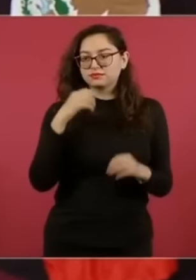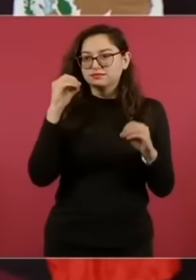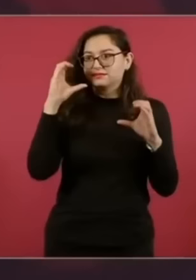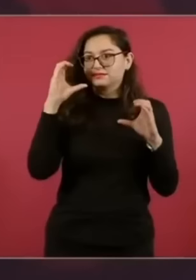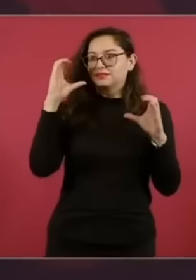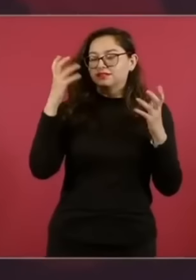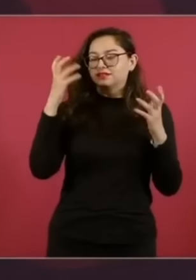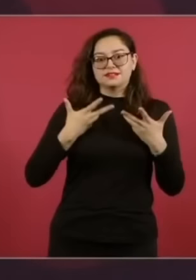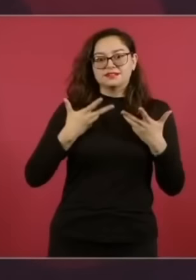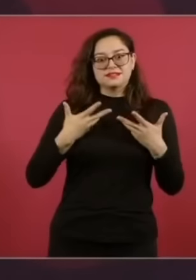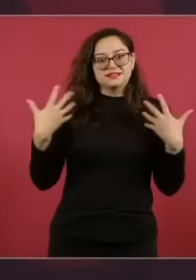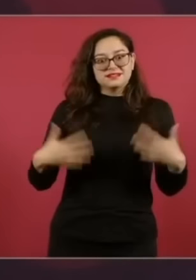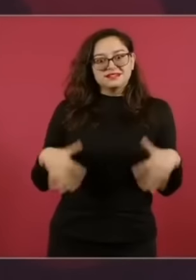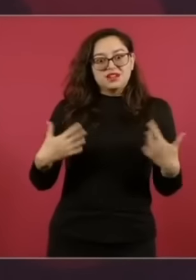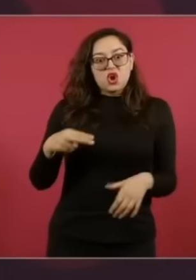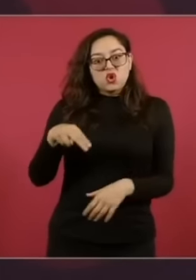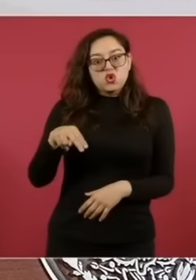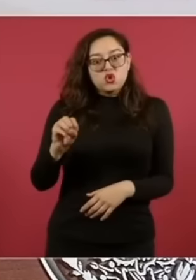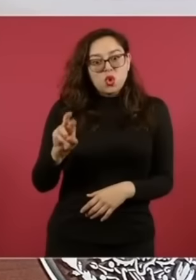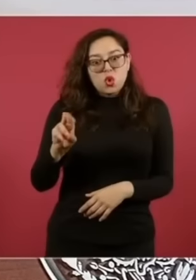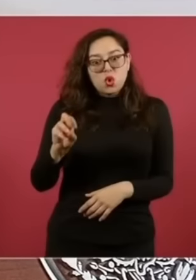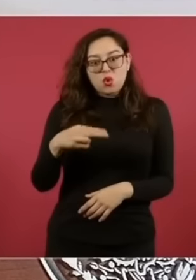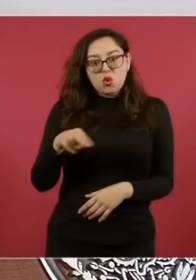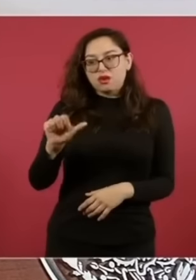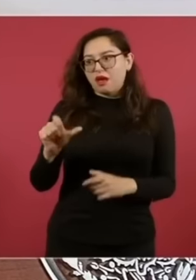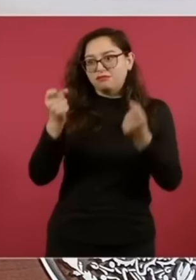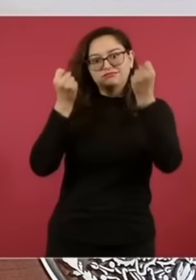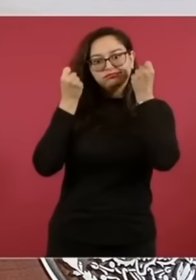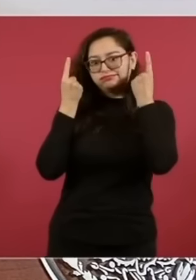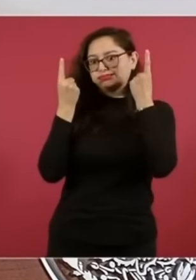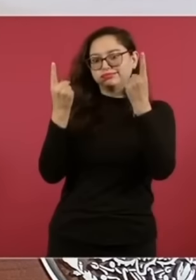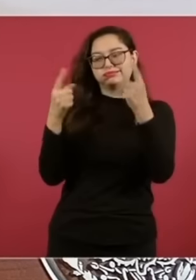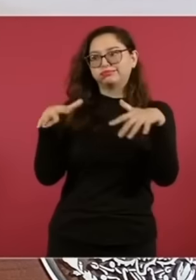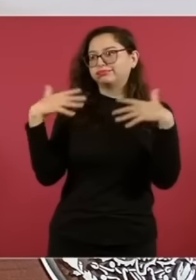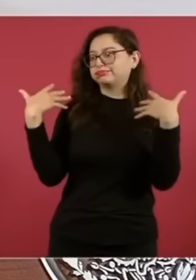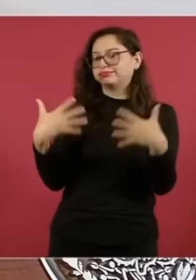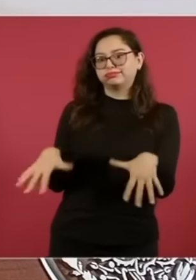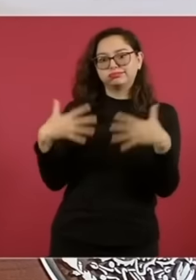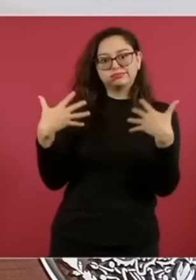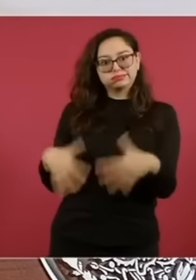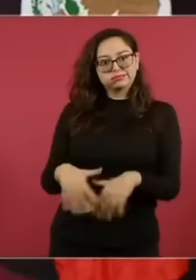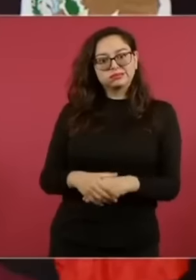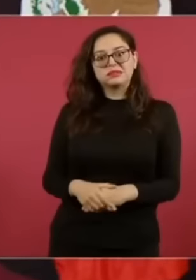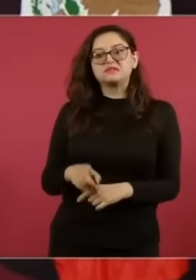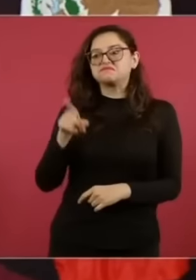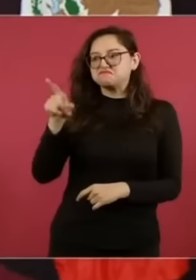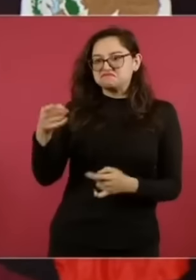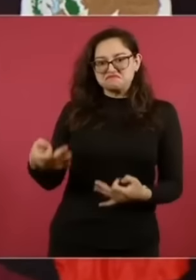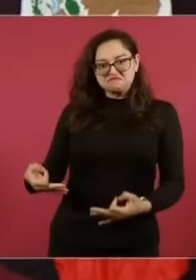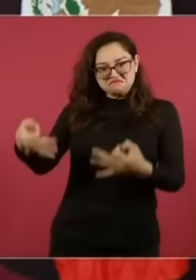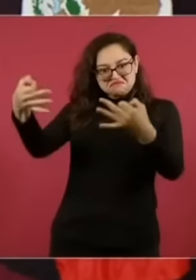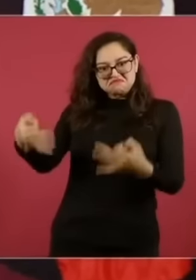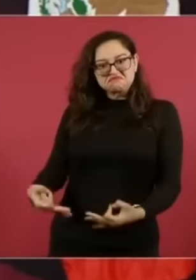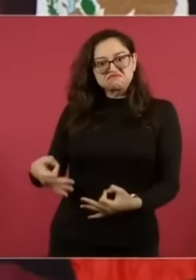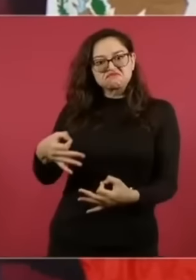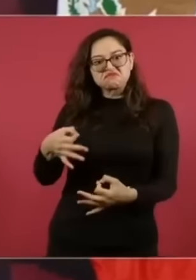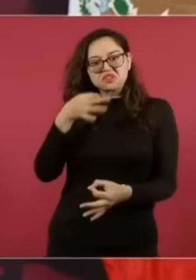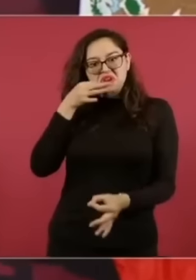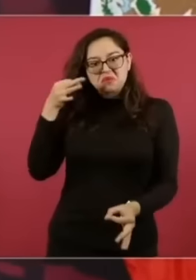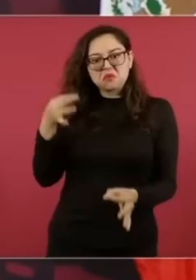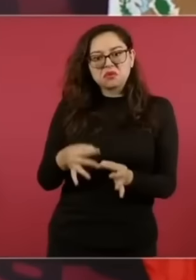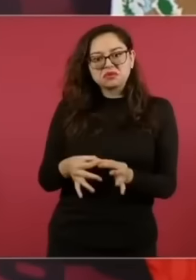Noroña, qué responsable. Es que